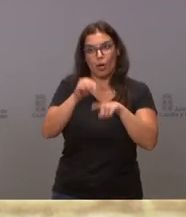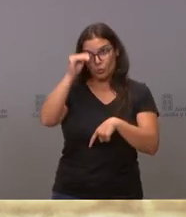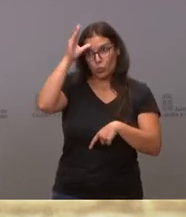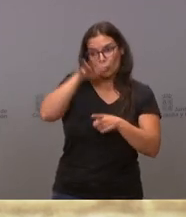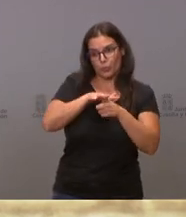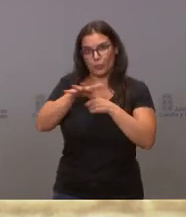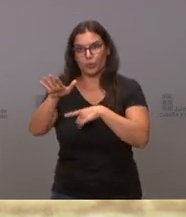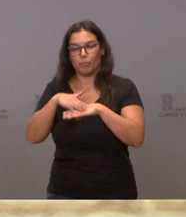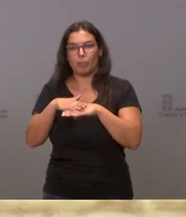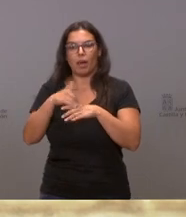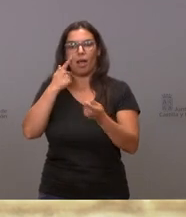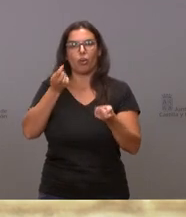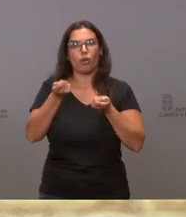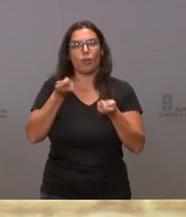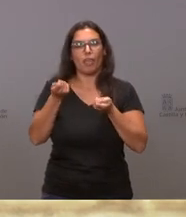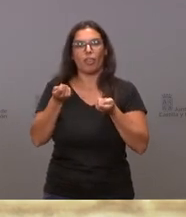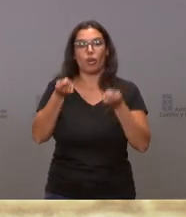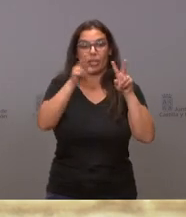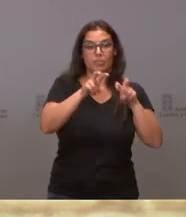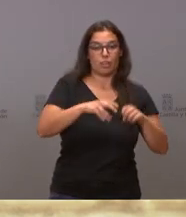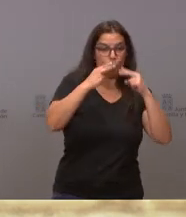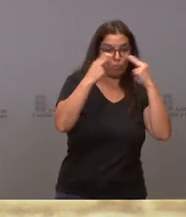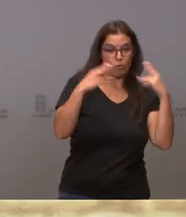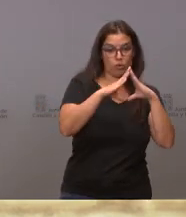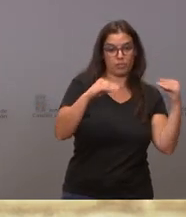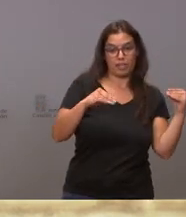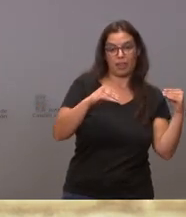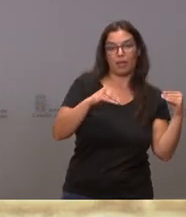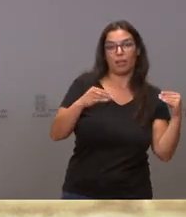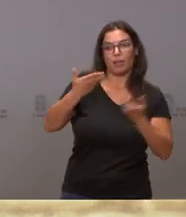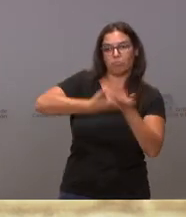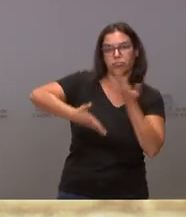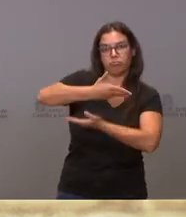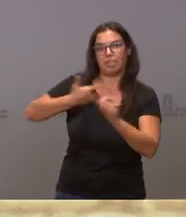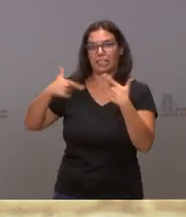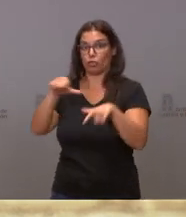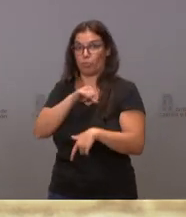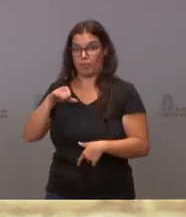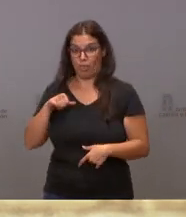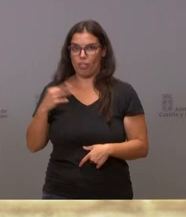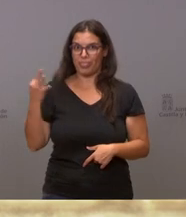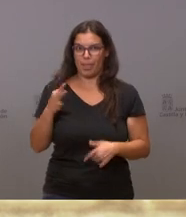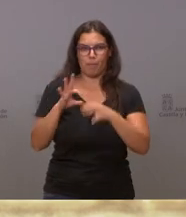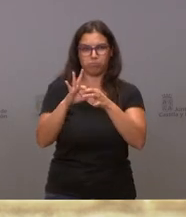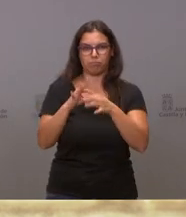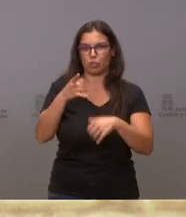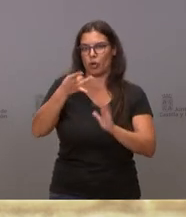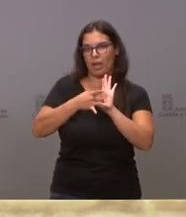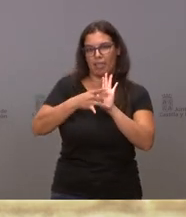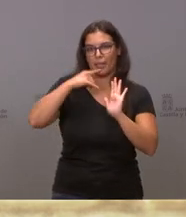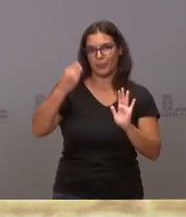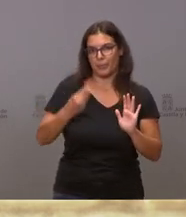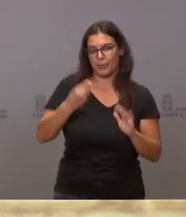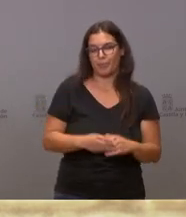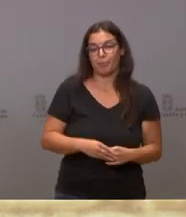privado. Esa coordinación entre la investigación que se hace en las universidades y el sector privado nos parece de calidad. Yo creo que